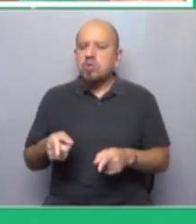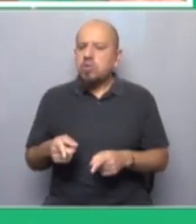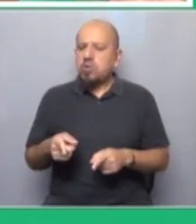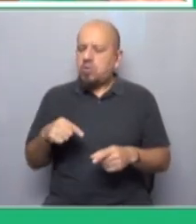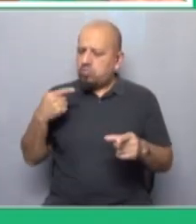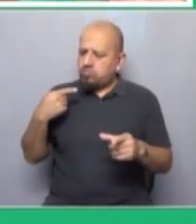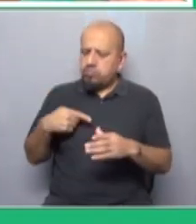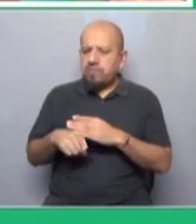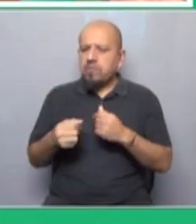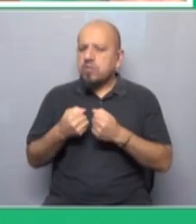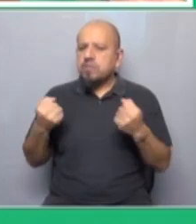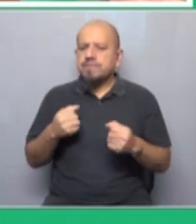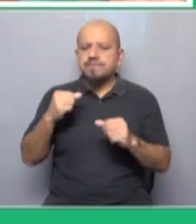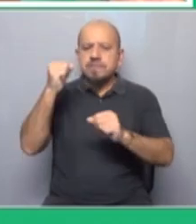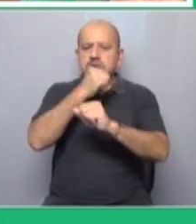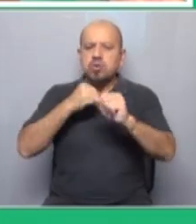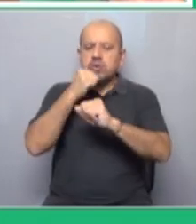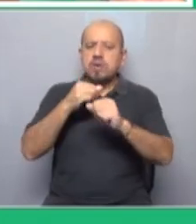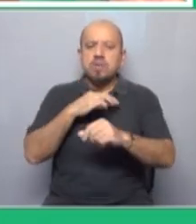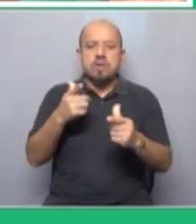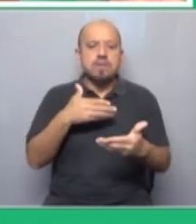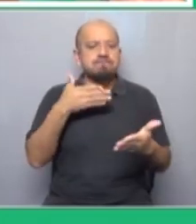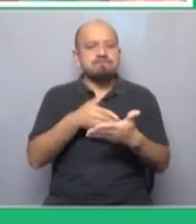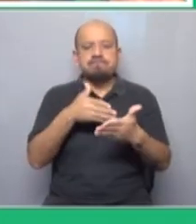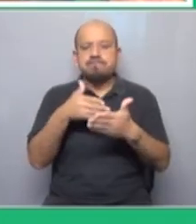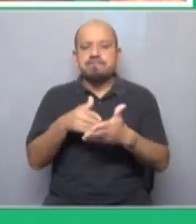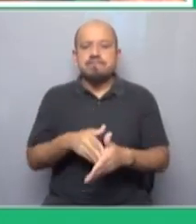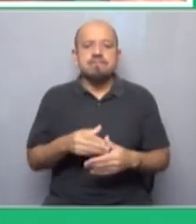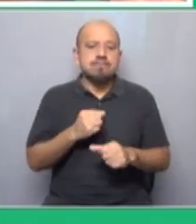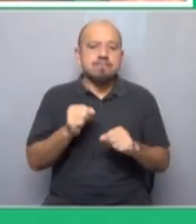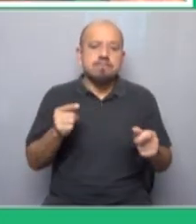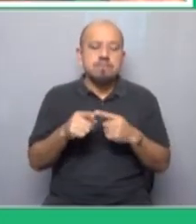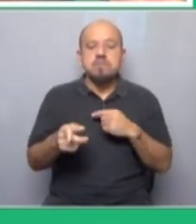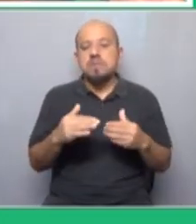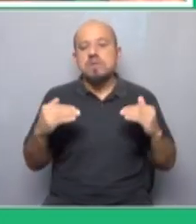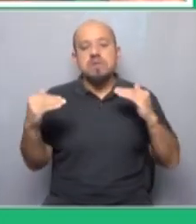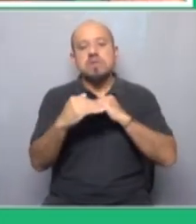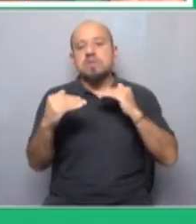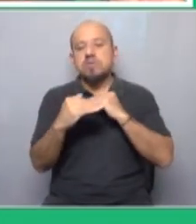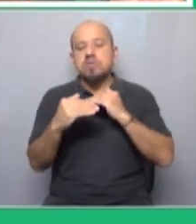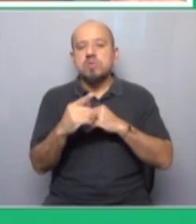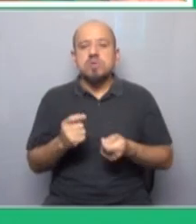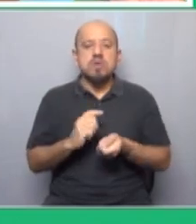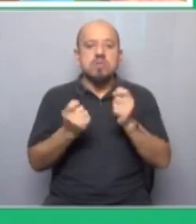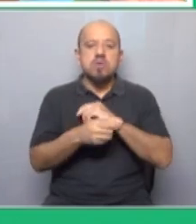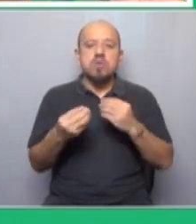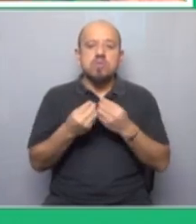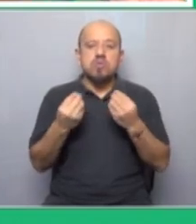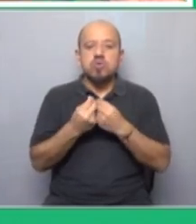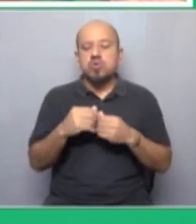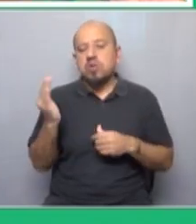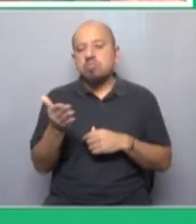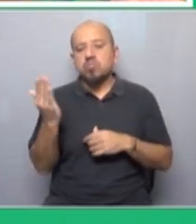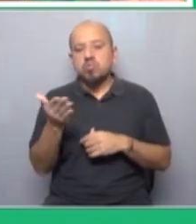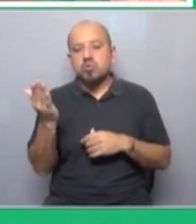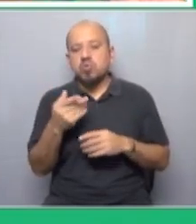en esta imagen de que la tecnología no tiene límite puede ser en el transporte que efectivamente ha cambiado muchísimo todo la producción el